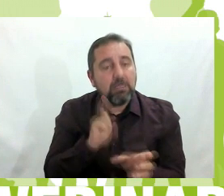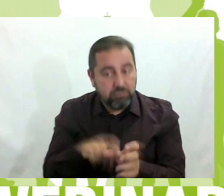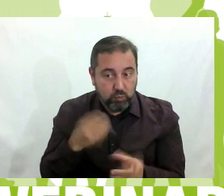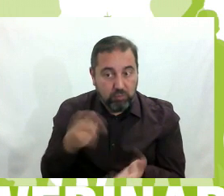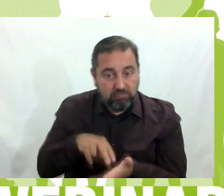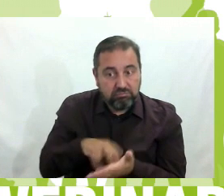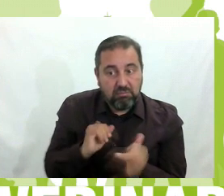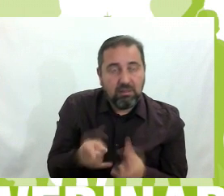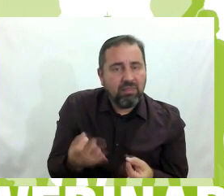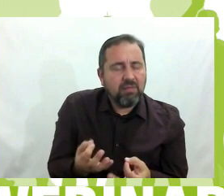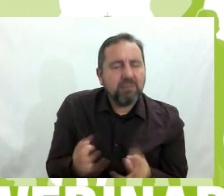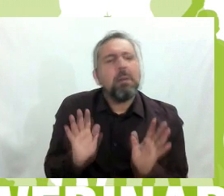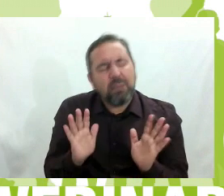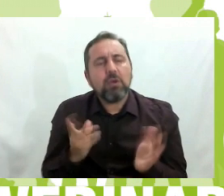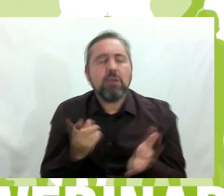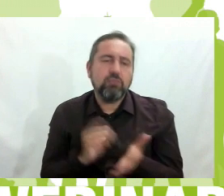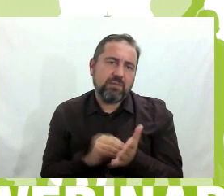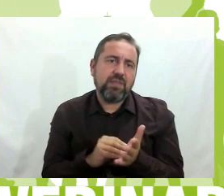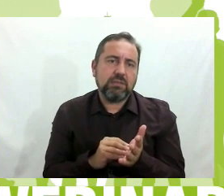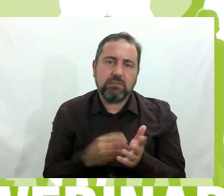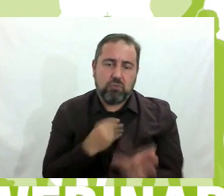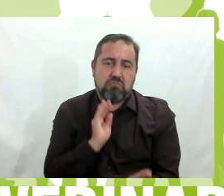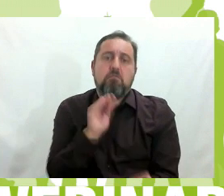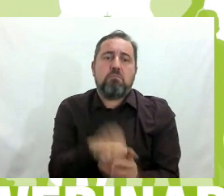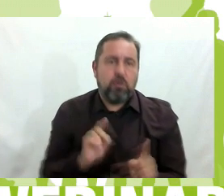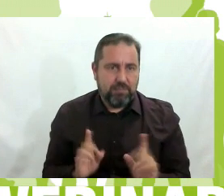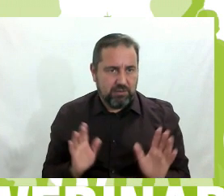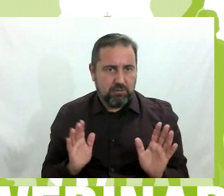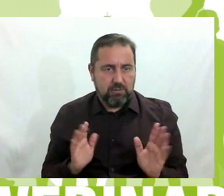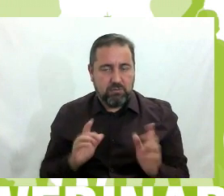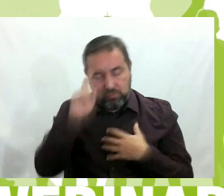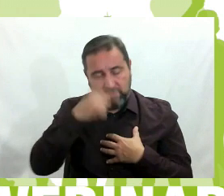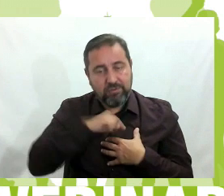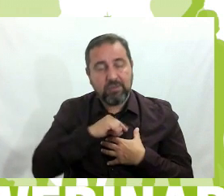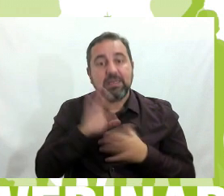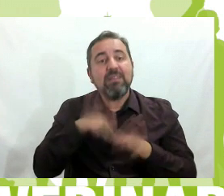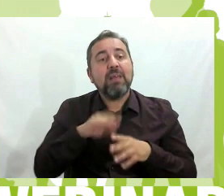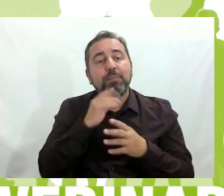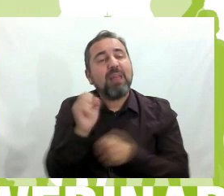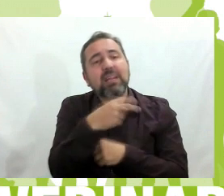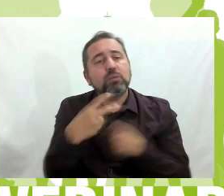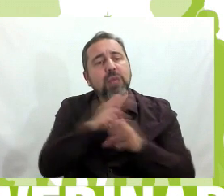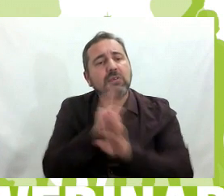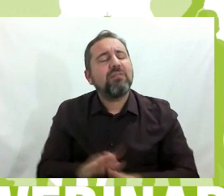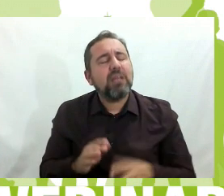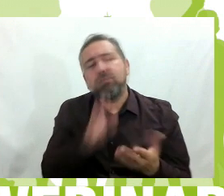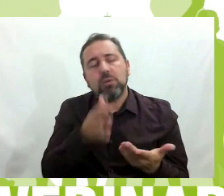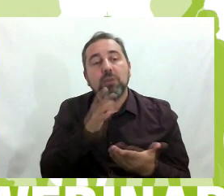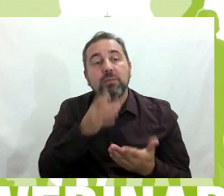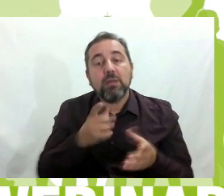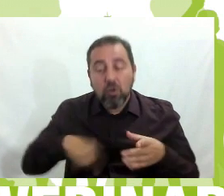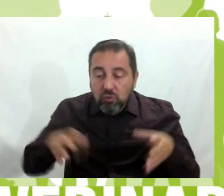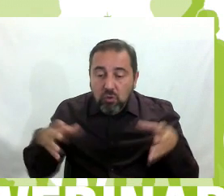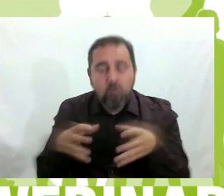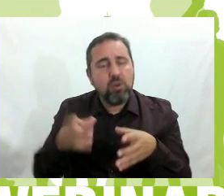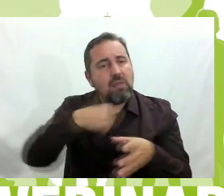muchas veces ya no intervenimos. ¿Por qué se han producido estos resultados? Porque participa toda la comunidad.